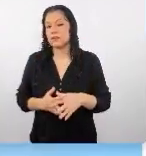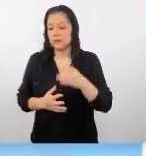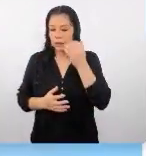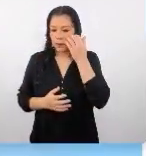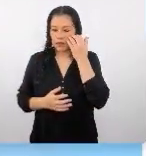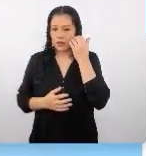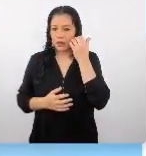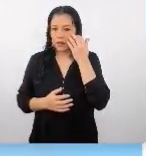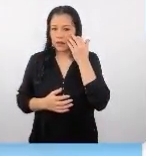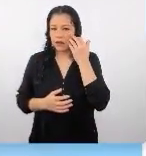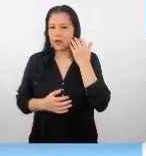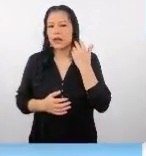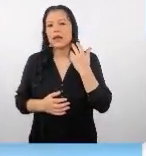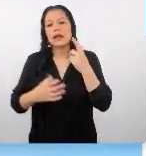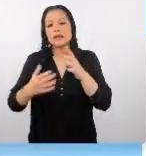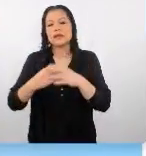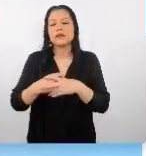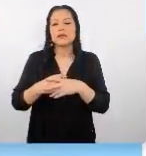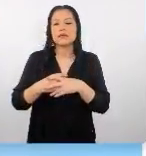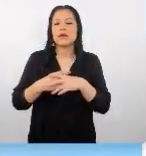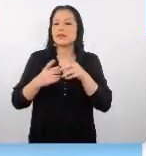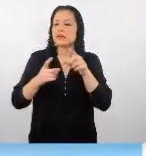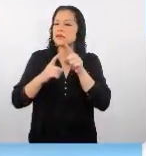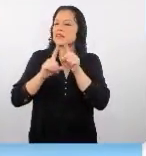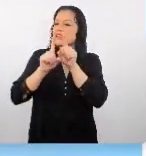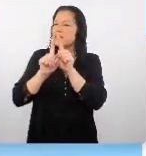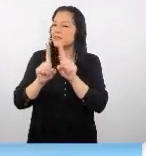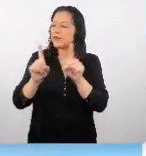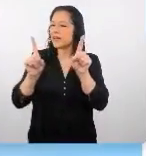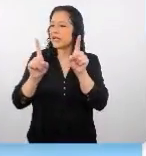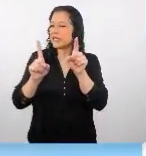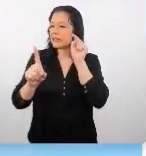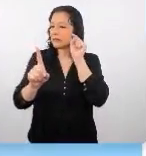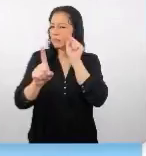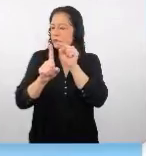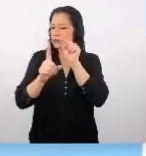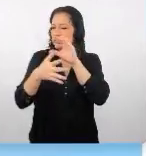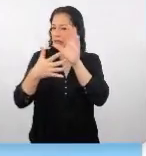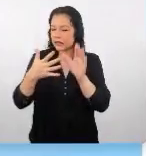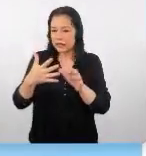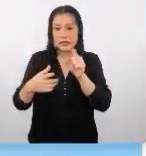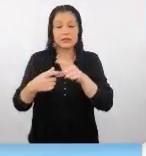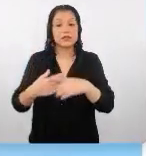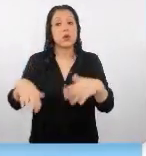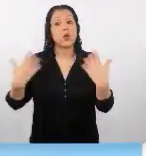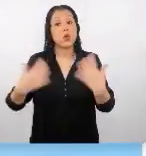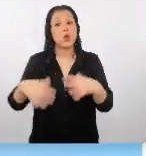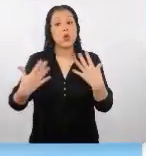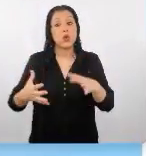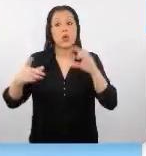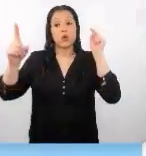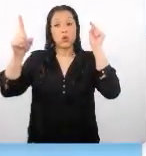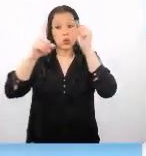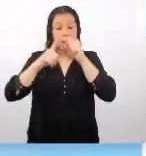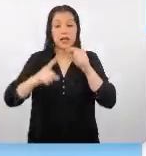cierta popularidad, es peculiar este mercado, ¿no? y ha sido un gran reto para Perú entrar